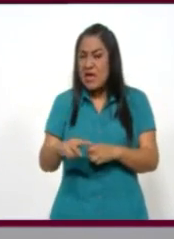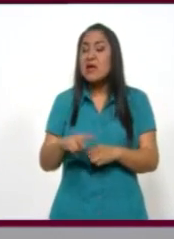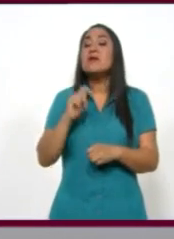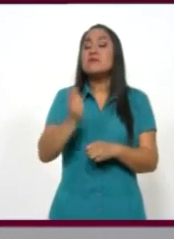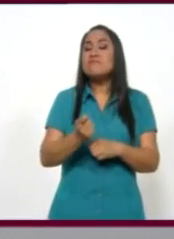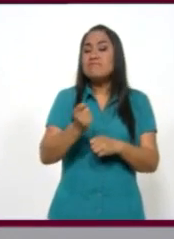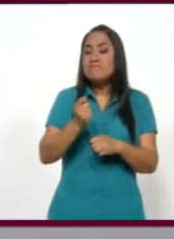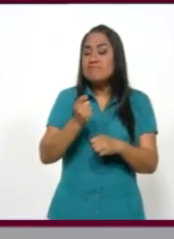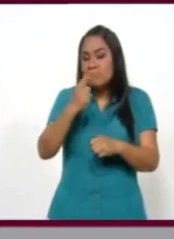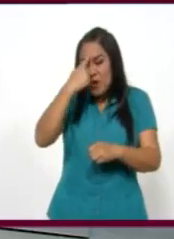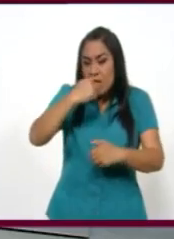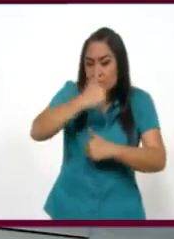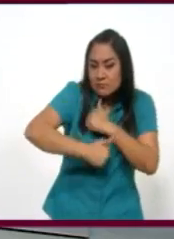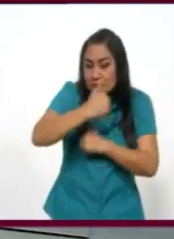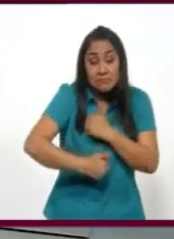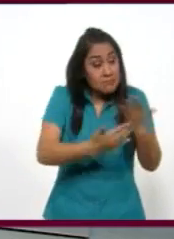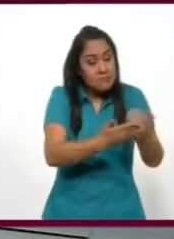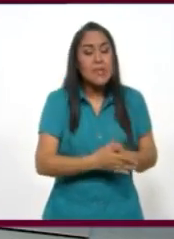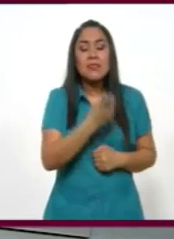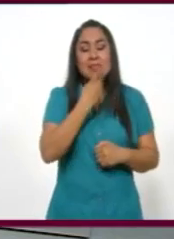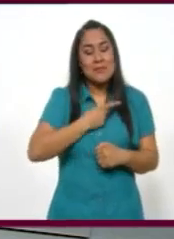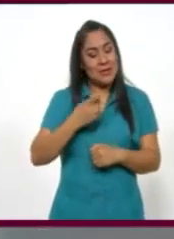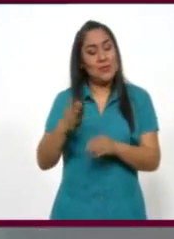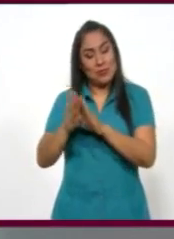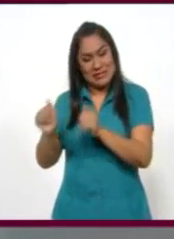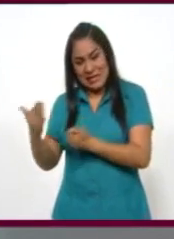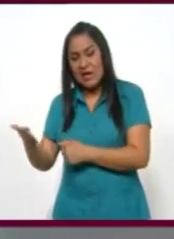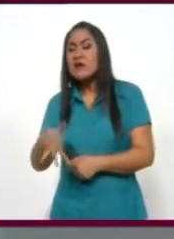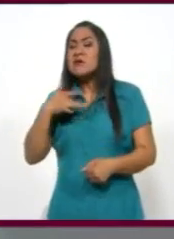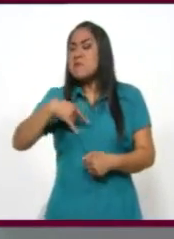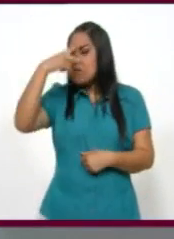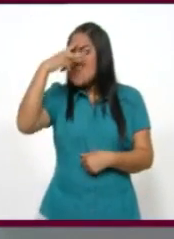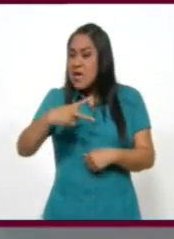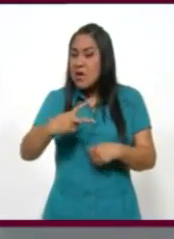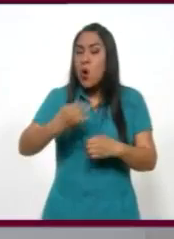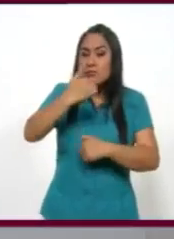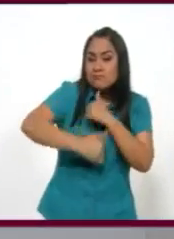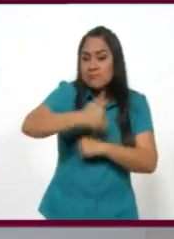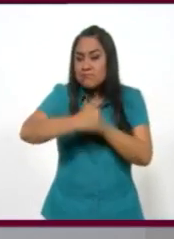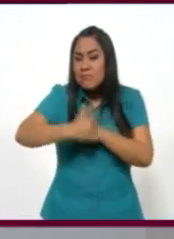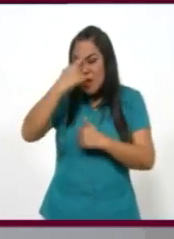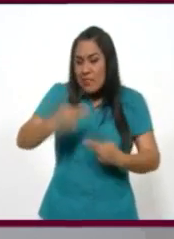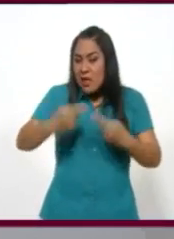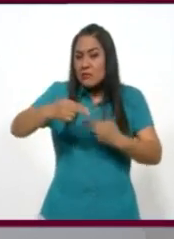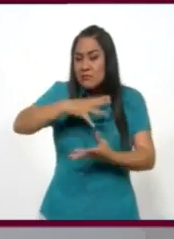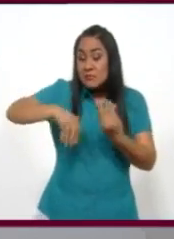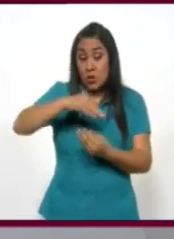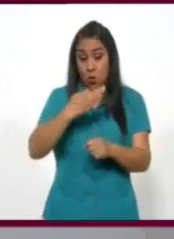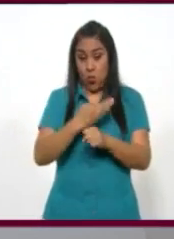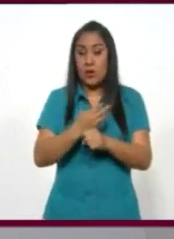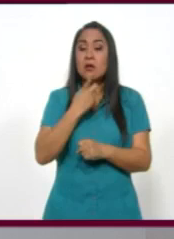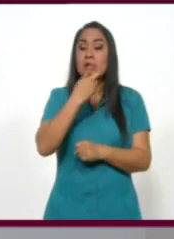competitividad. ¿Cómo estás, Ignacio? Adriana, muy buenas noches. ¿Cómo está México en este ranking? Mira, este ranking lo da el